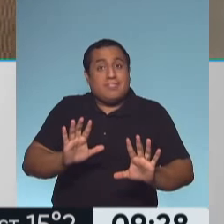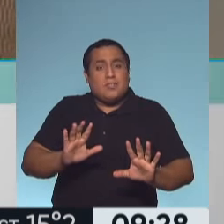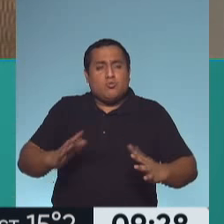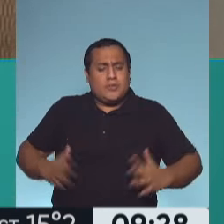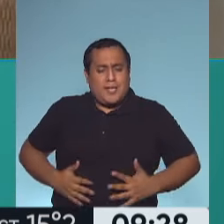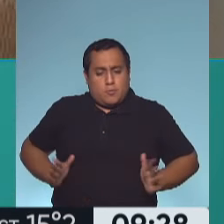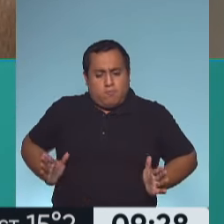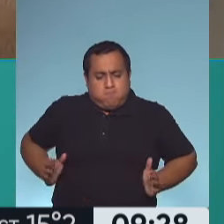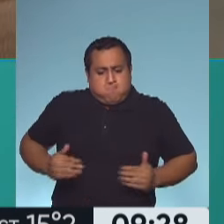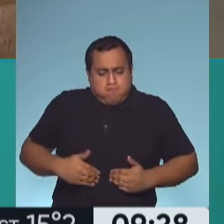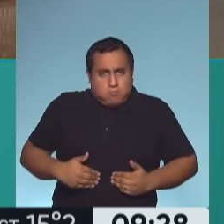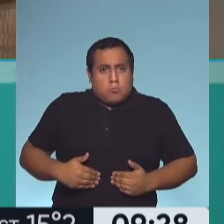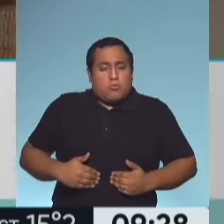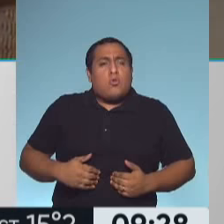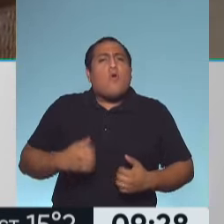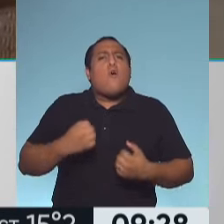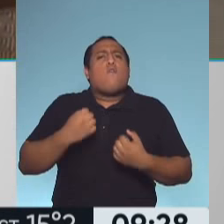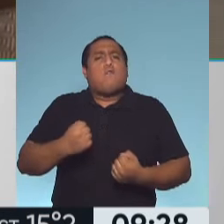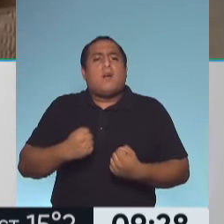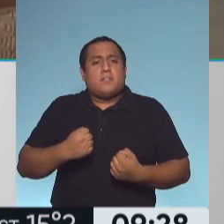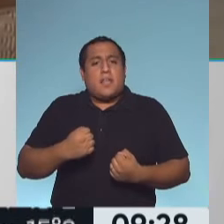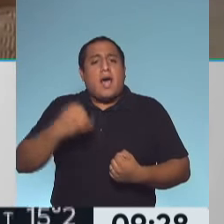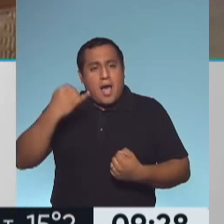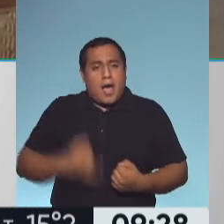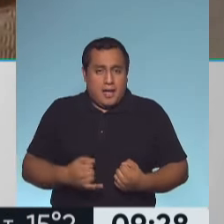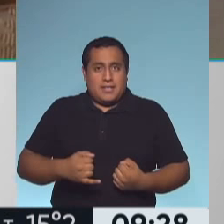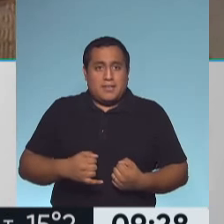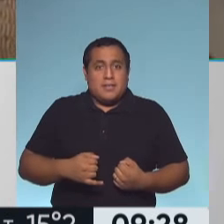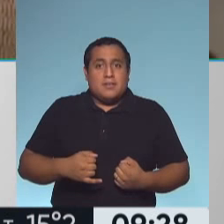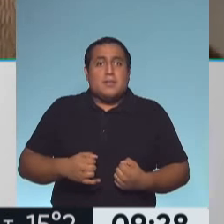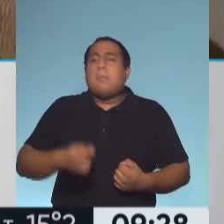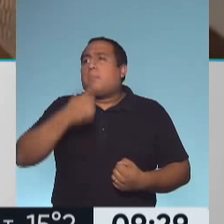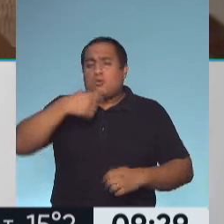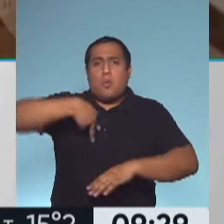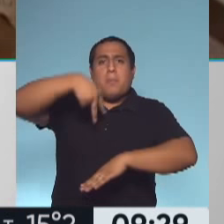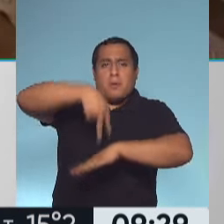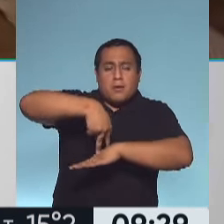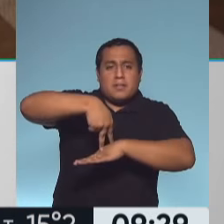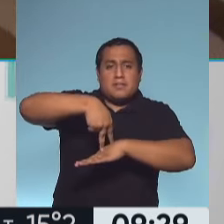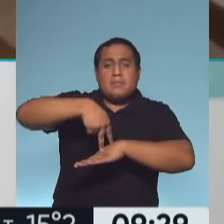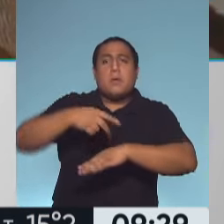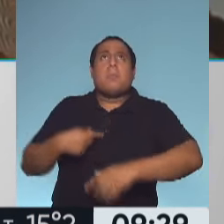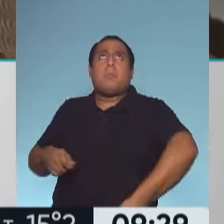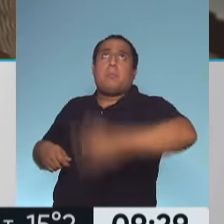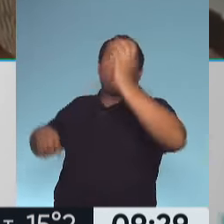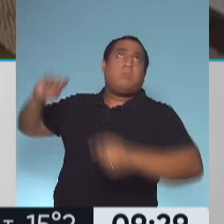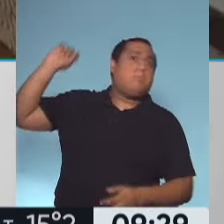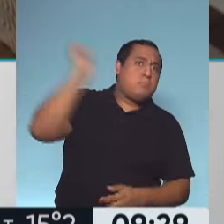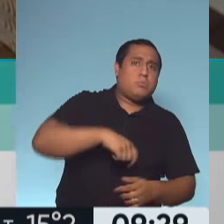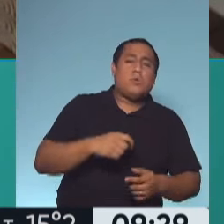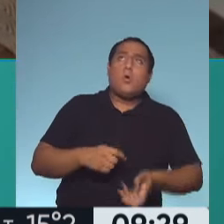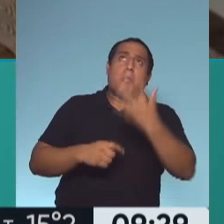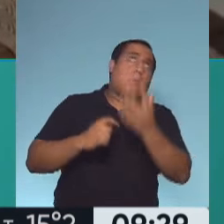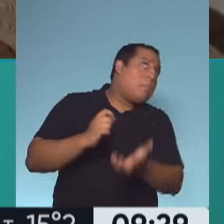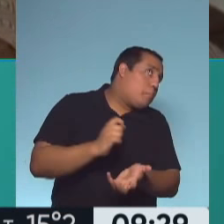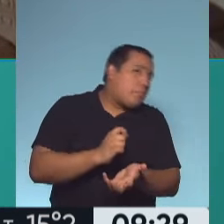excéntrico o en isométrico, que es como funciona el abdominal cuando yo estoy parado, voy a sacar en el tenis, voy a cabecear una pelota,